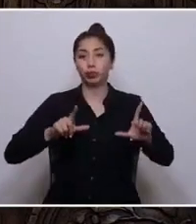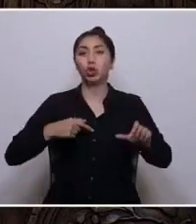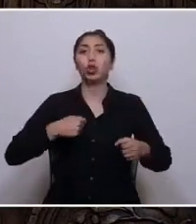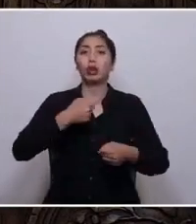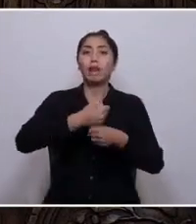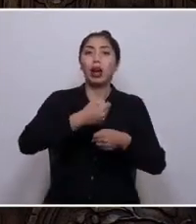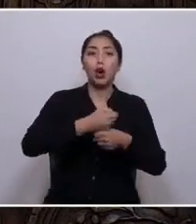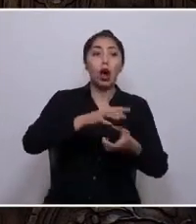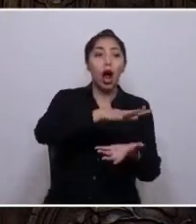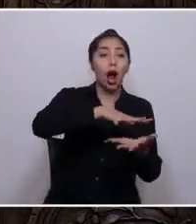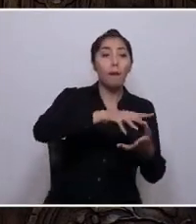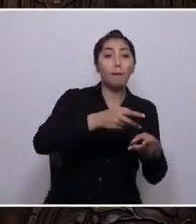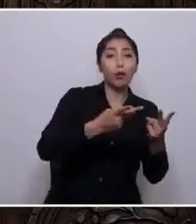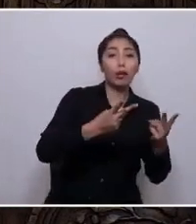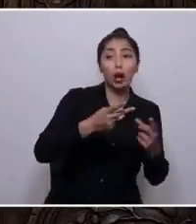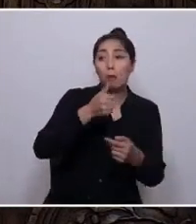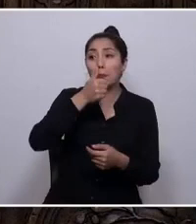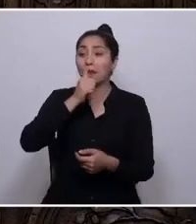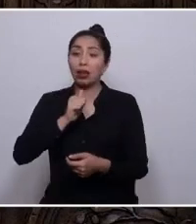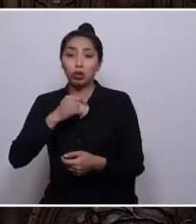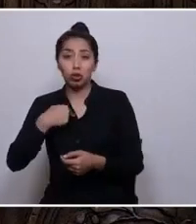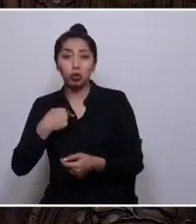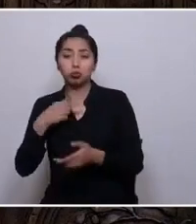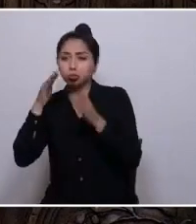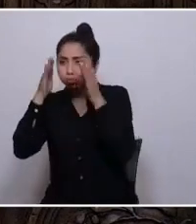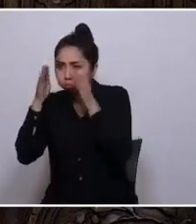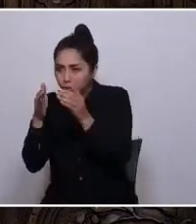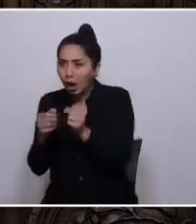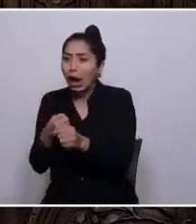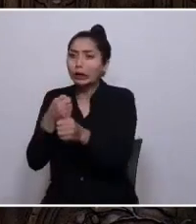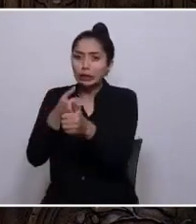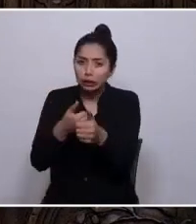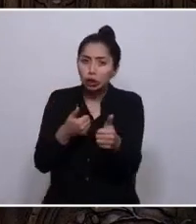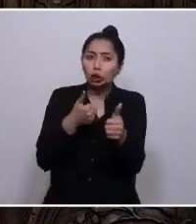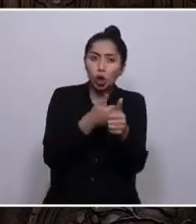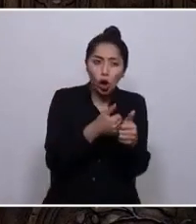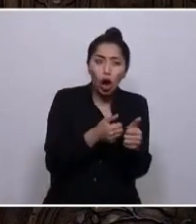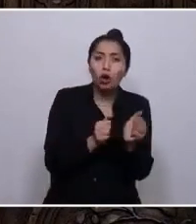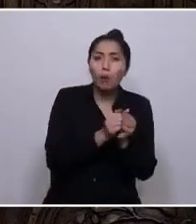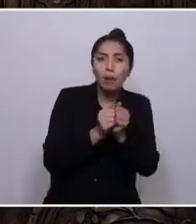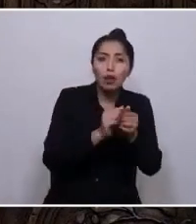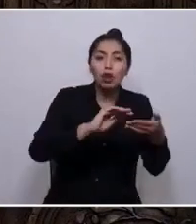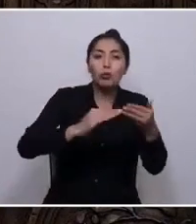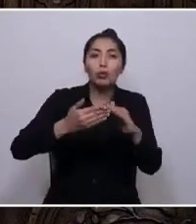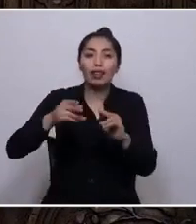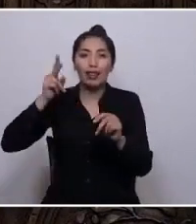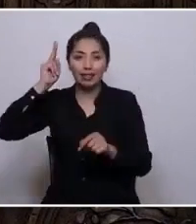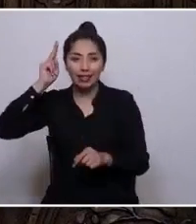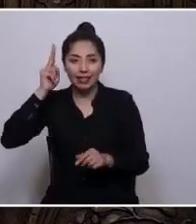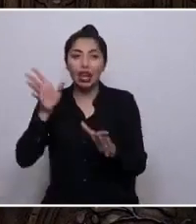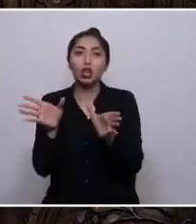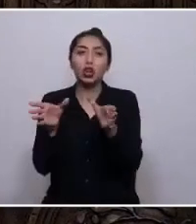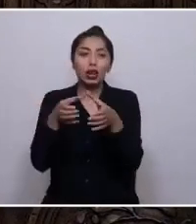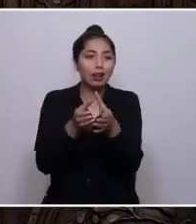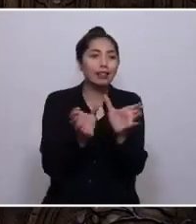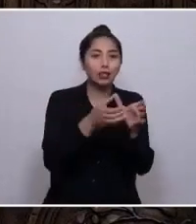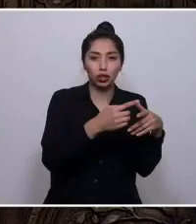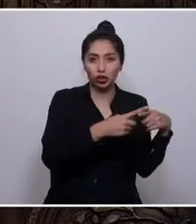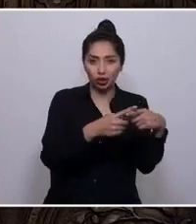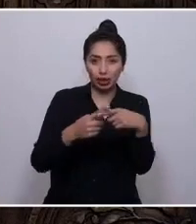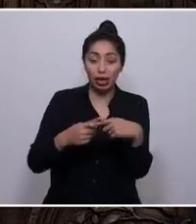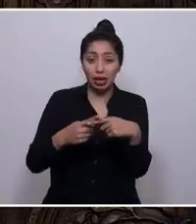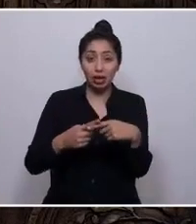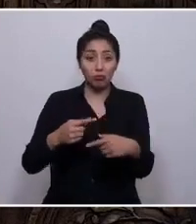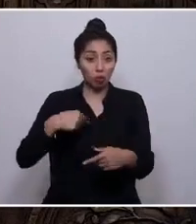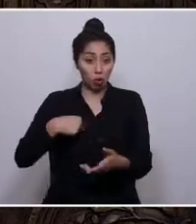privado, prestando asesoría y haciendo acompañamiento a comunidades indígenas y organizaciones sociales. Llegué